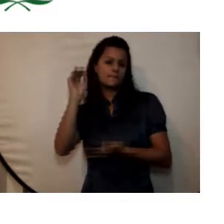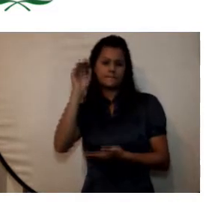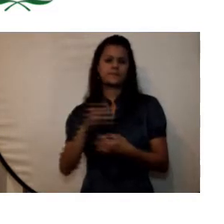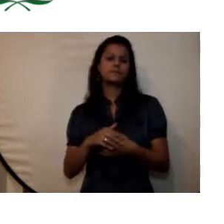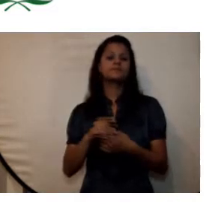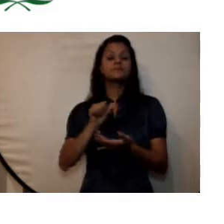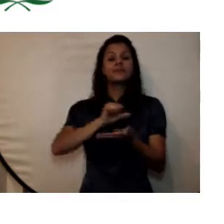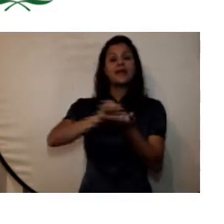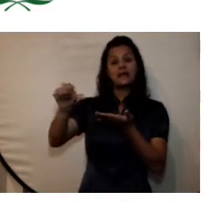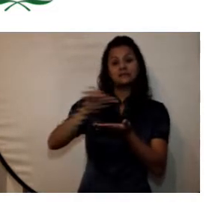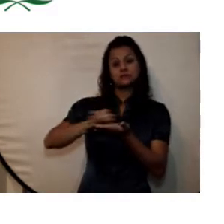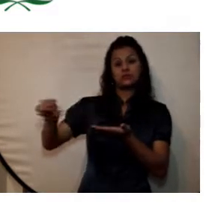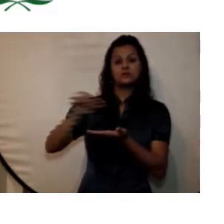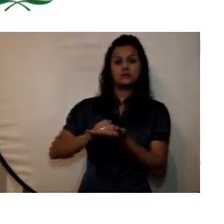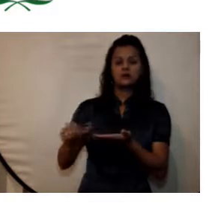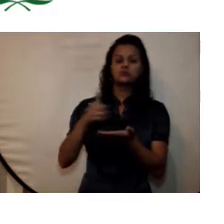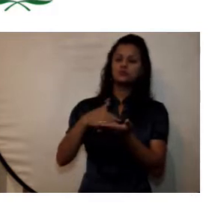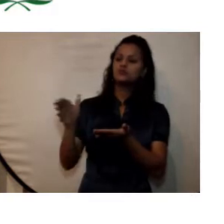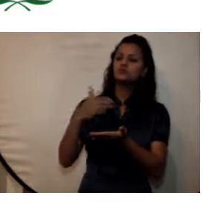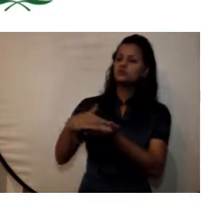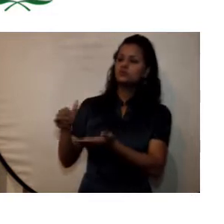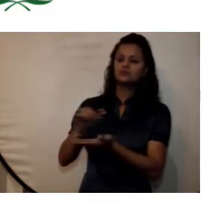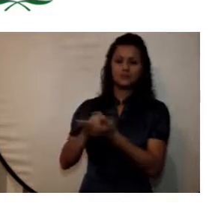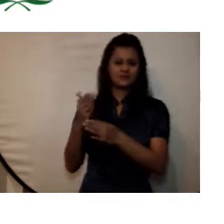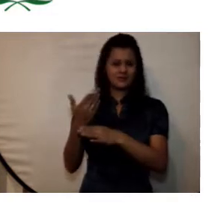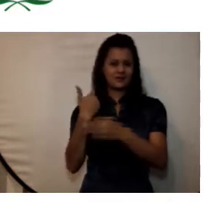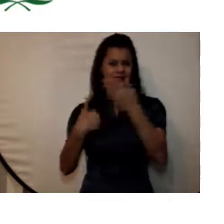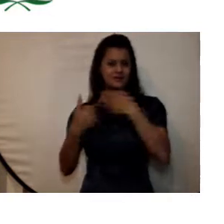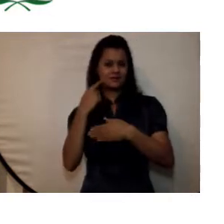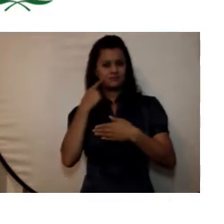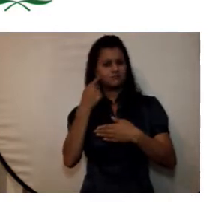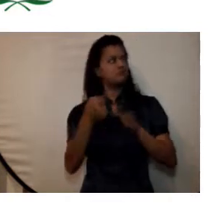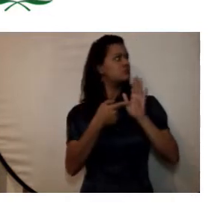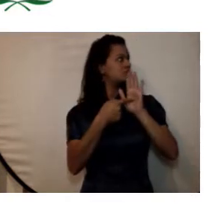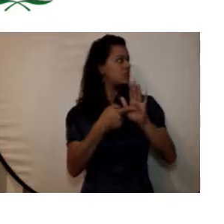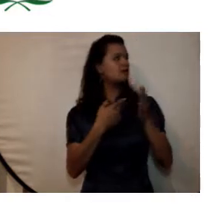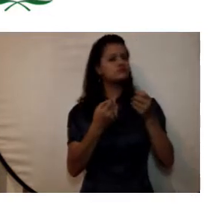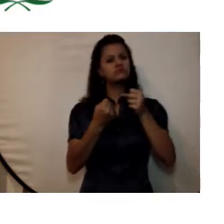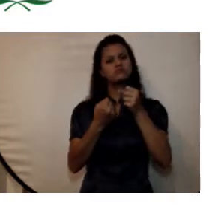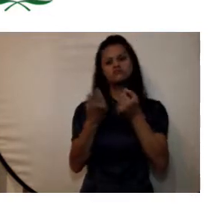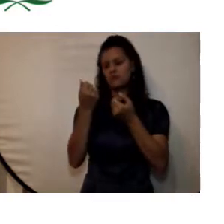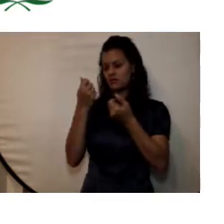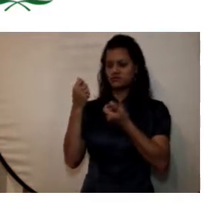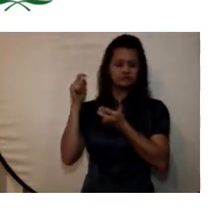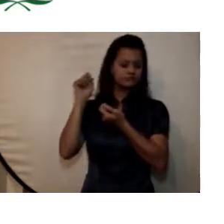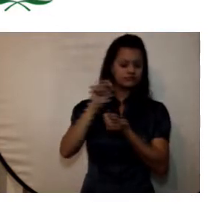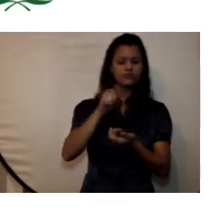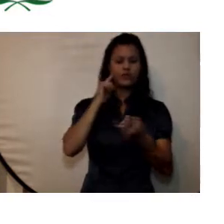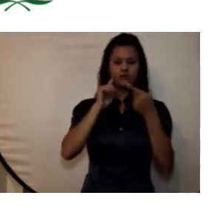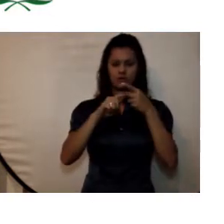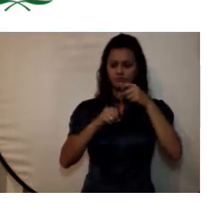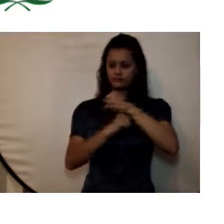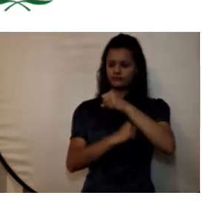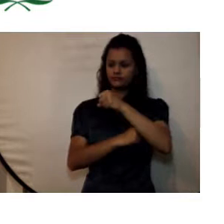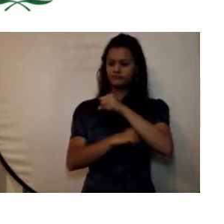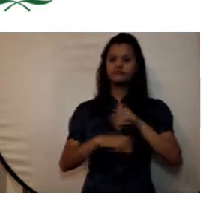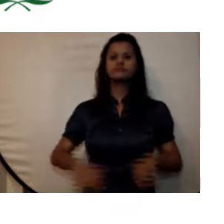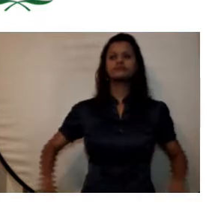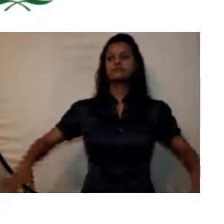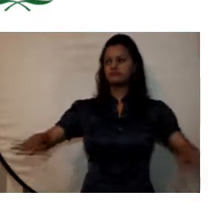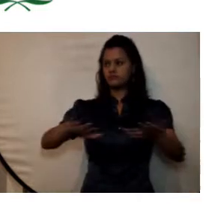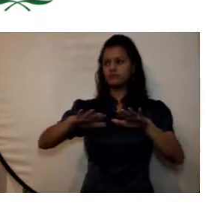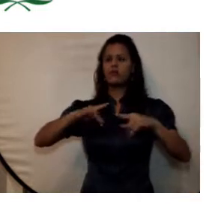se refleja como ya se mencionó el fortalecimiento de la planta académico-administrativa que se dio en el